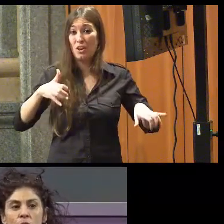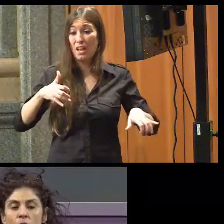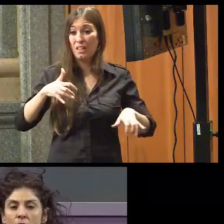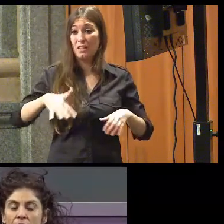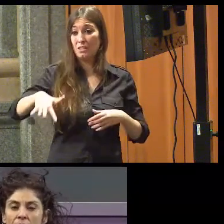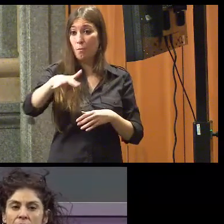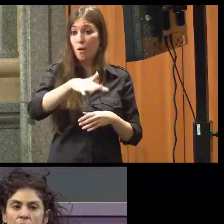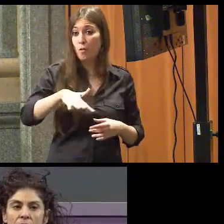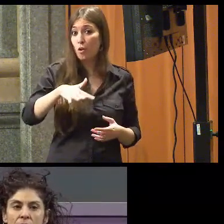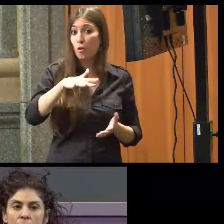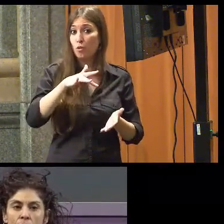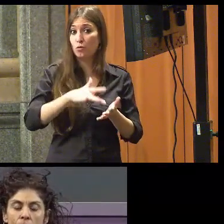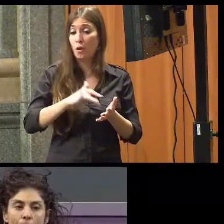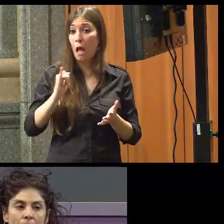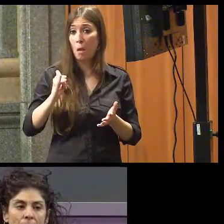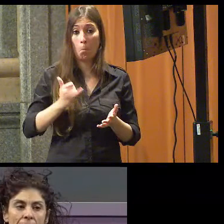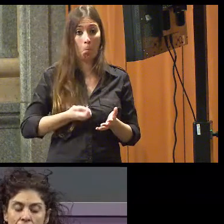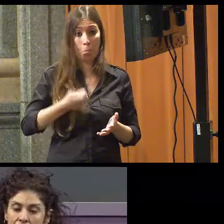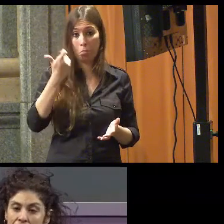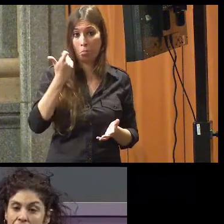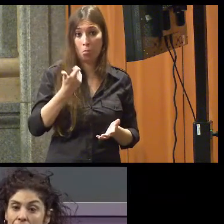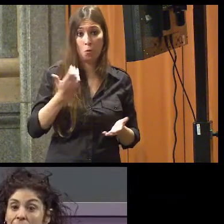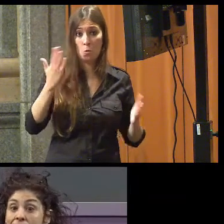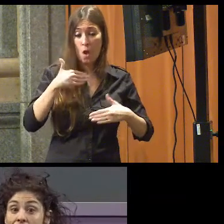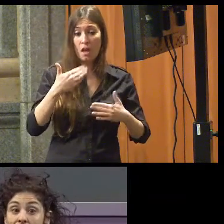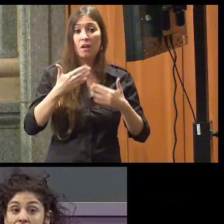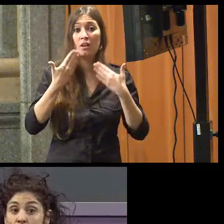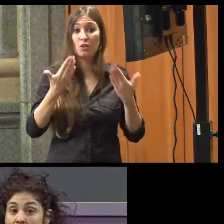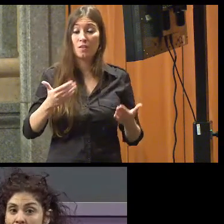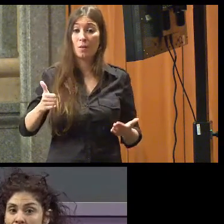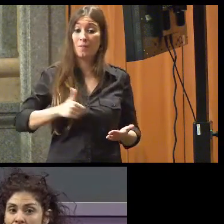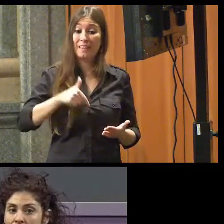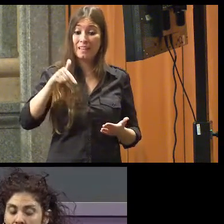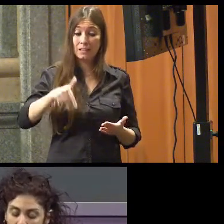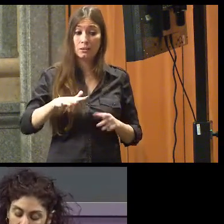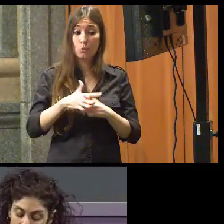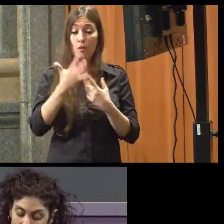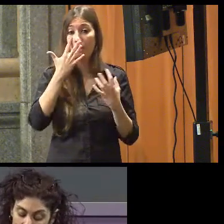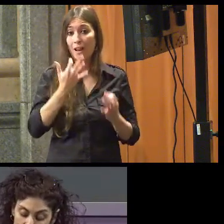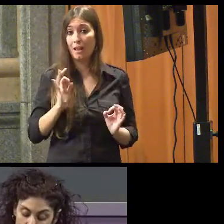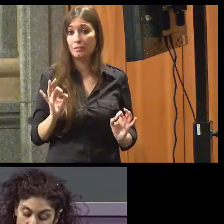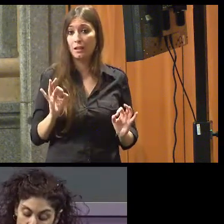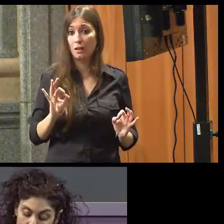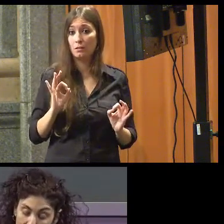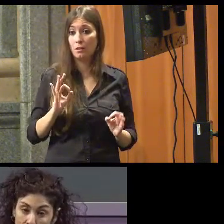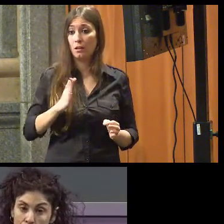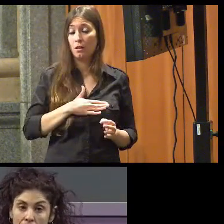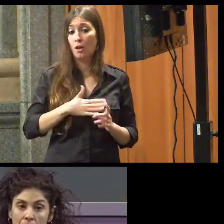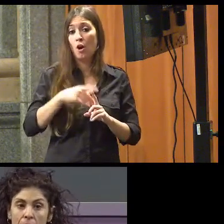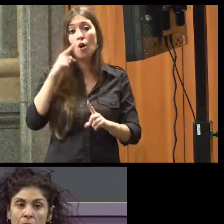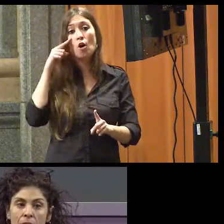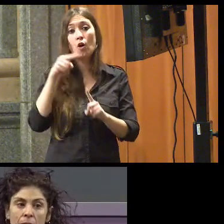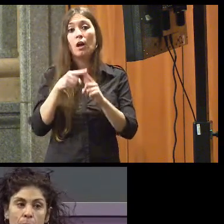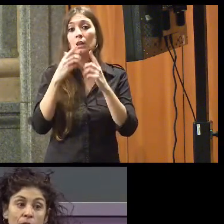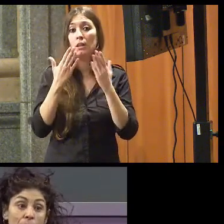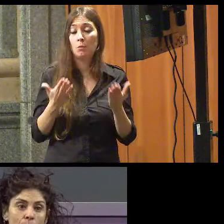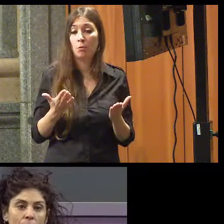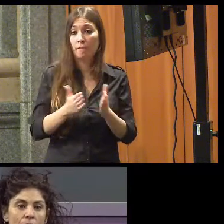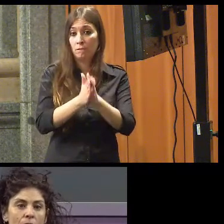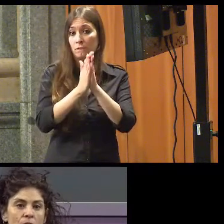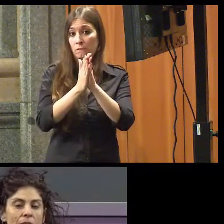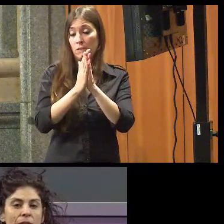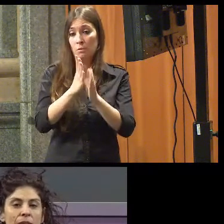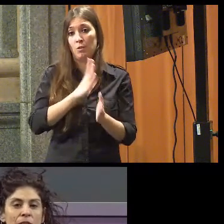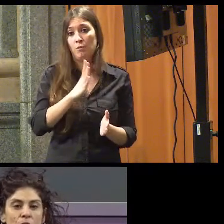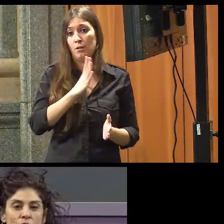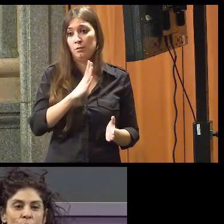espacios donde estamos. Entonces, esta es nuestra realidad. Este es nuestro objetivo. Y, por favor,